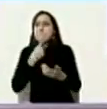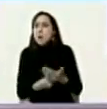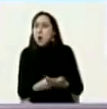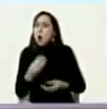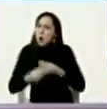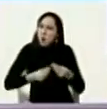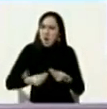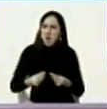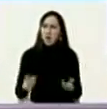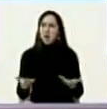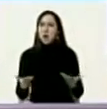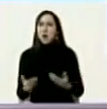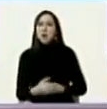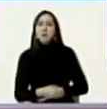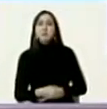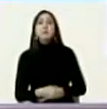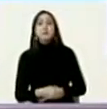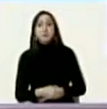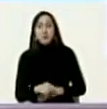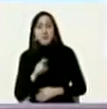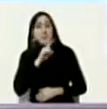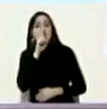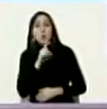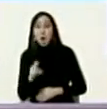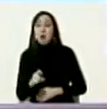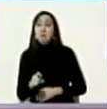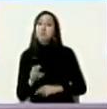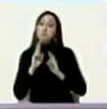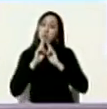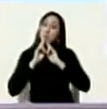mejor o peor que en el 2020 contesten